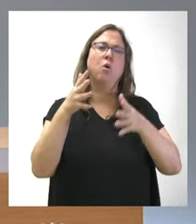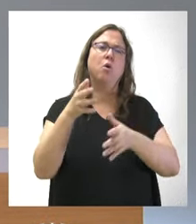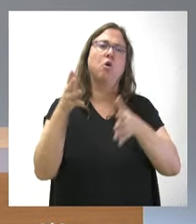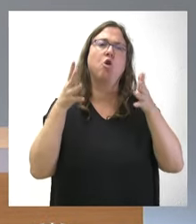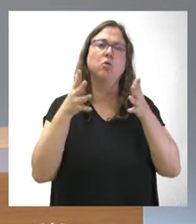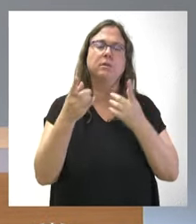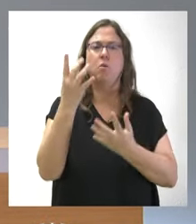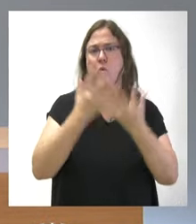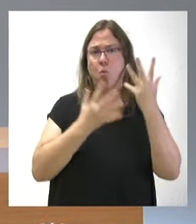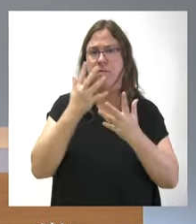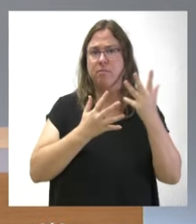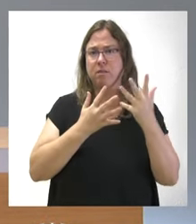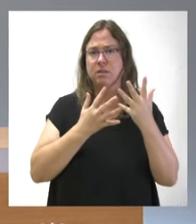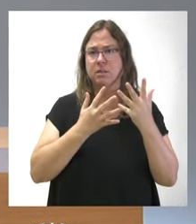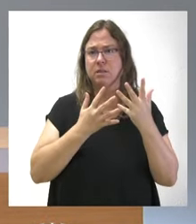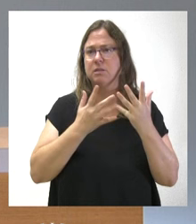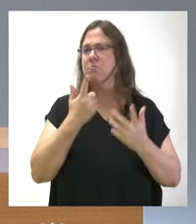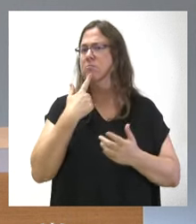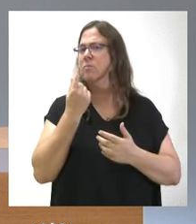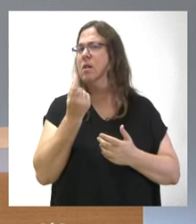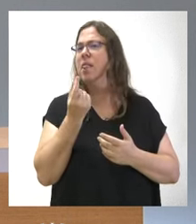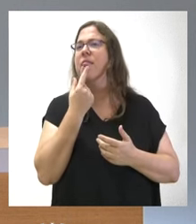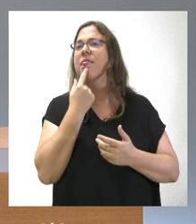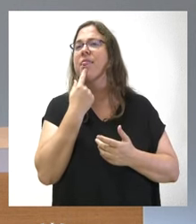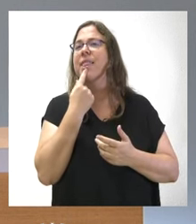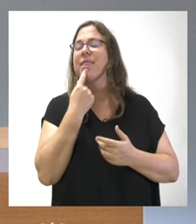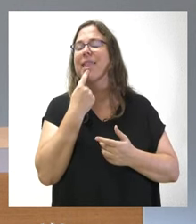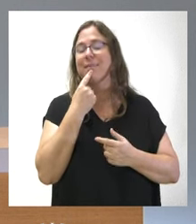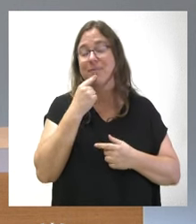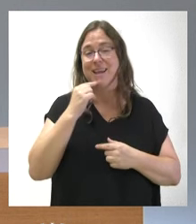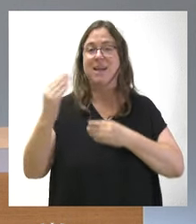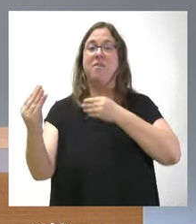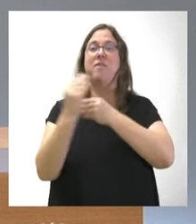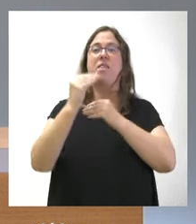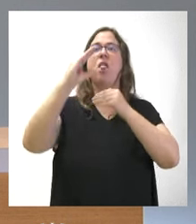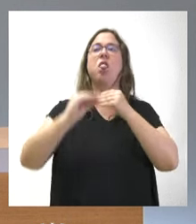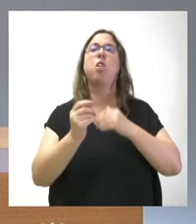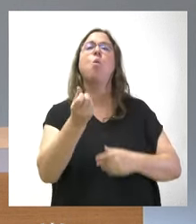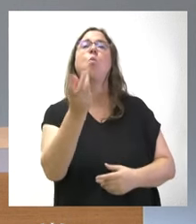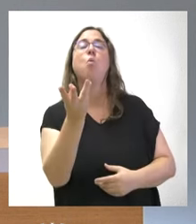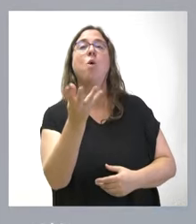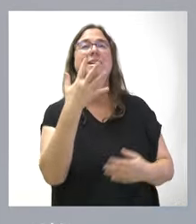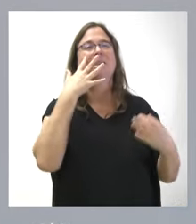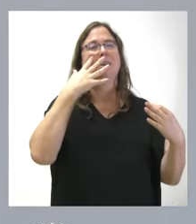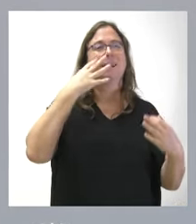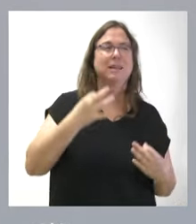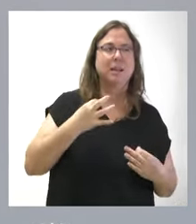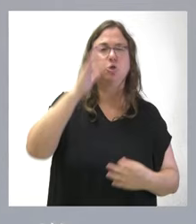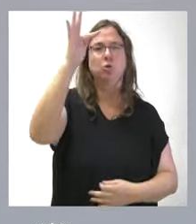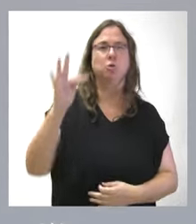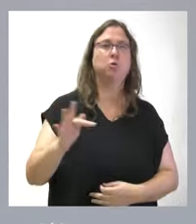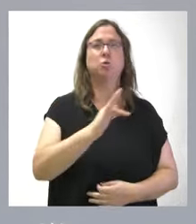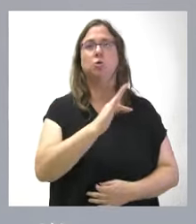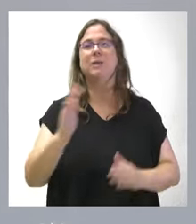informe, cuánta infrafinanciación hablaba? Creo que hablaba del conjunto, del